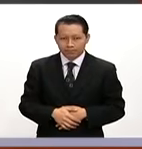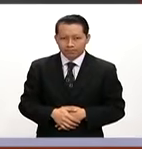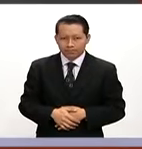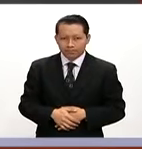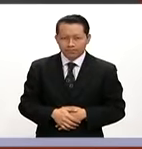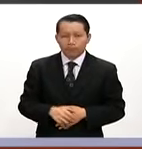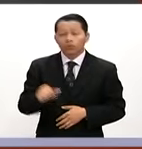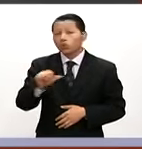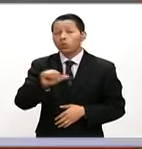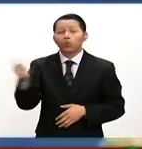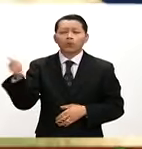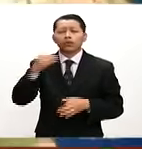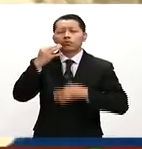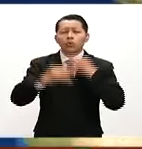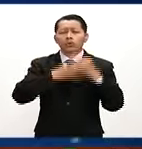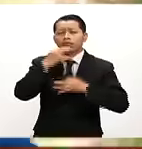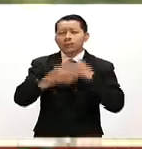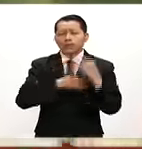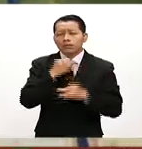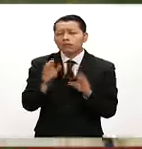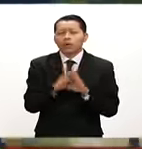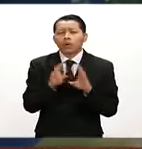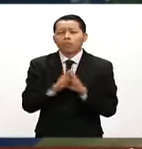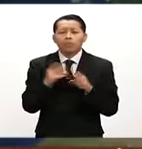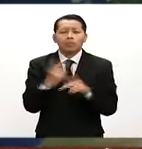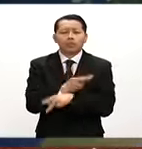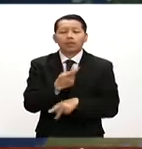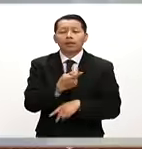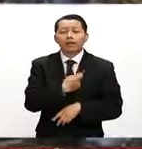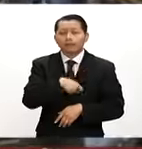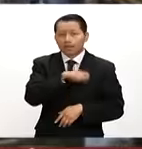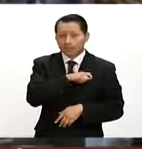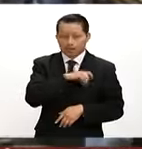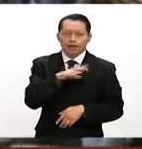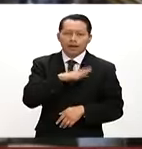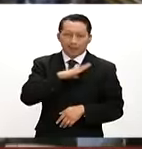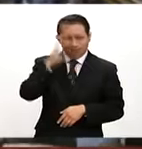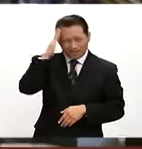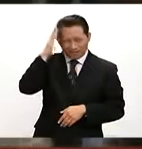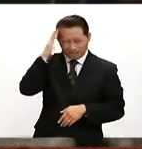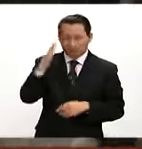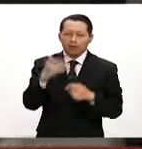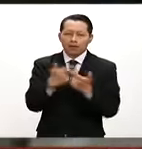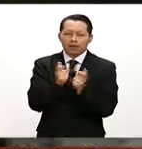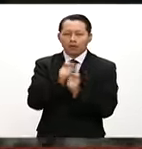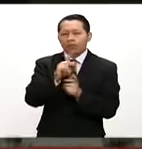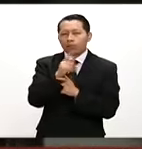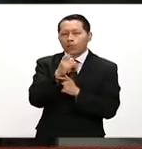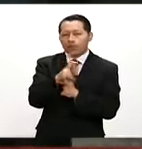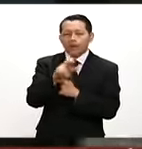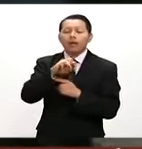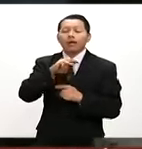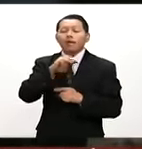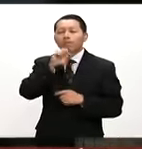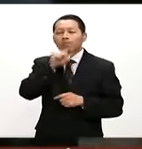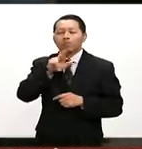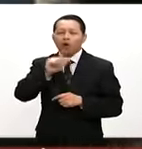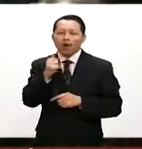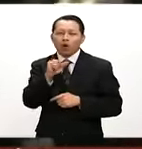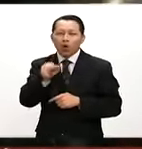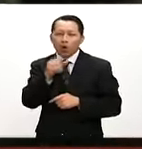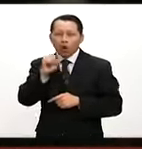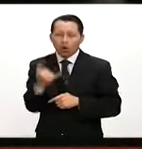Y en otras noticias, en España el líder del Partido Popular Mariano Rajoy no consiguió la investidura para renovar